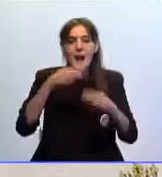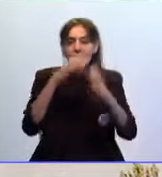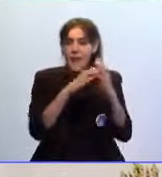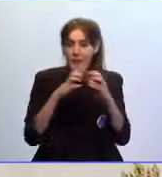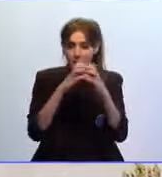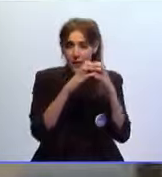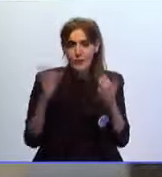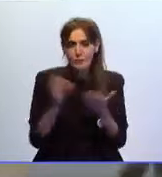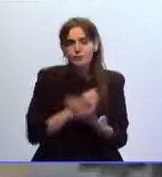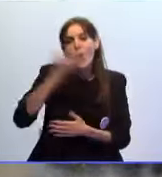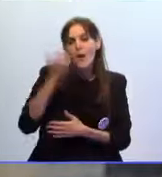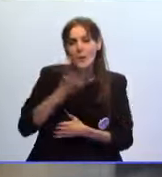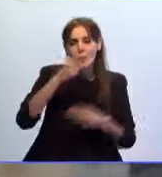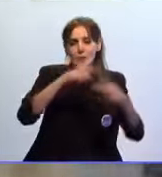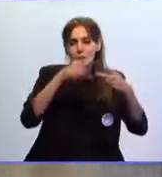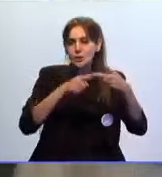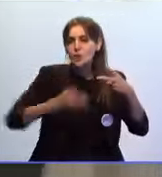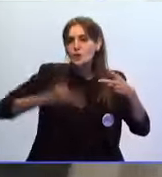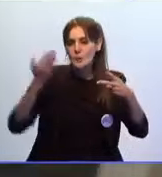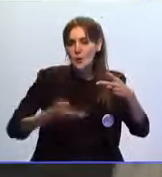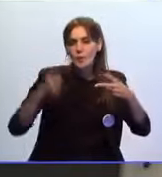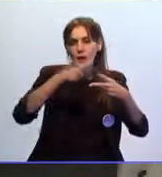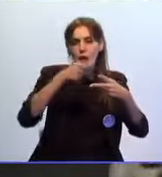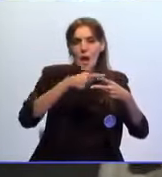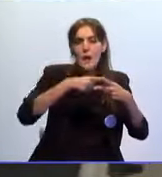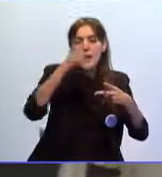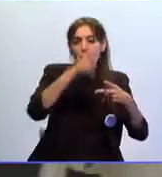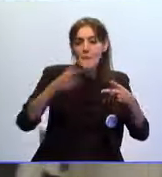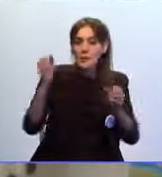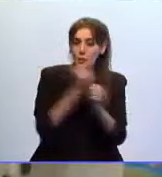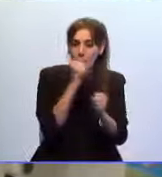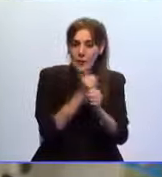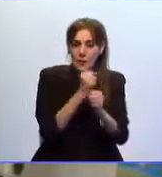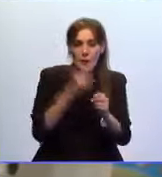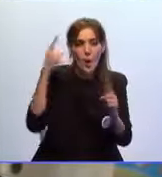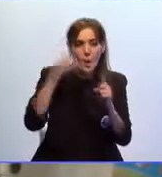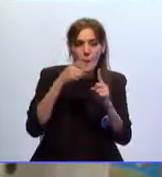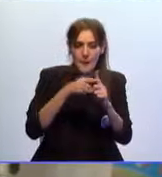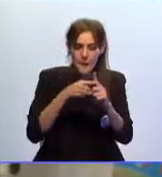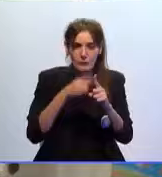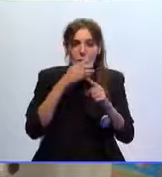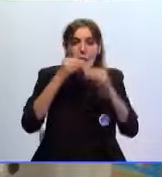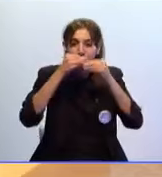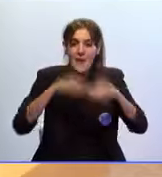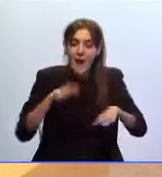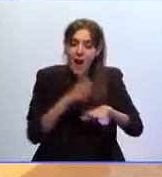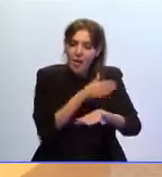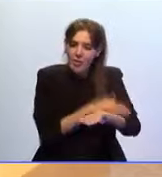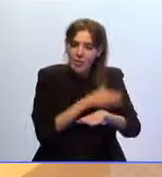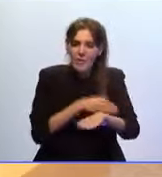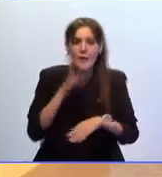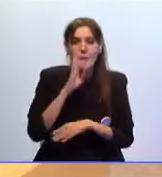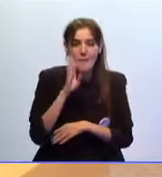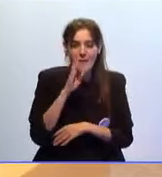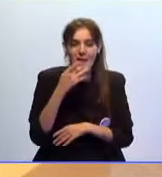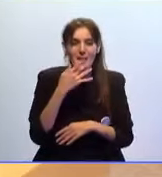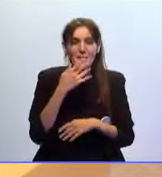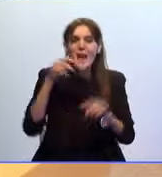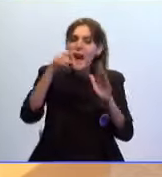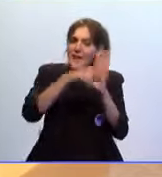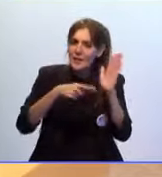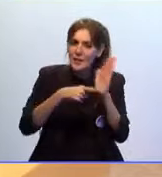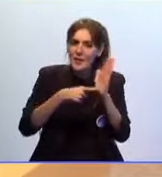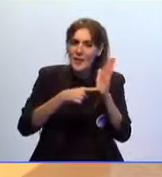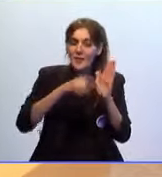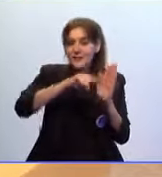negociaciones han destacado dos especialmente, la que exime a los trabajadores de carecer de antecedentes penales. Y el reglamento nacional por el que la